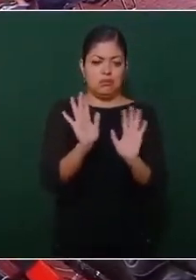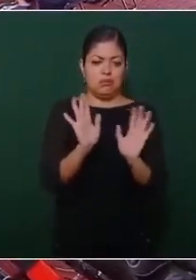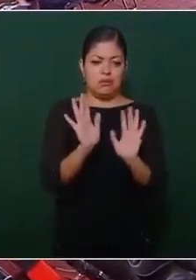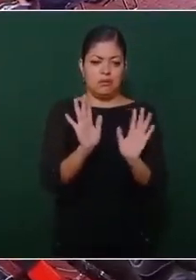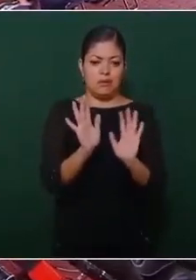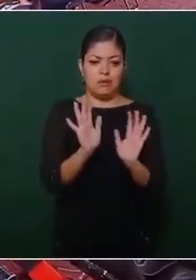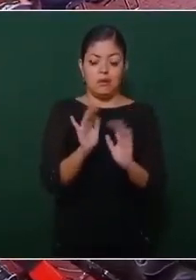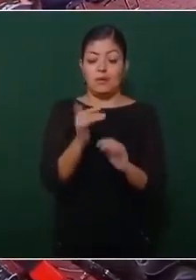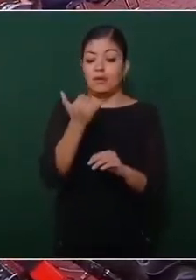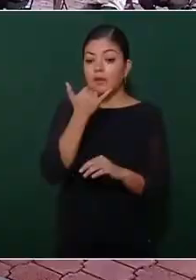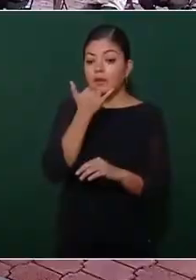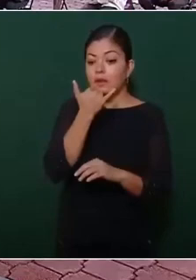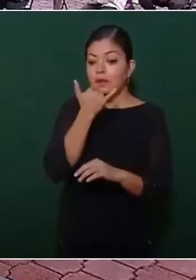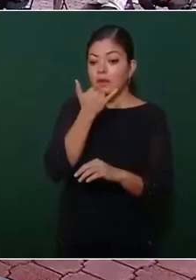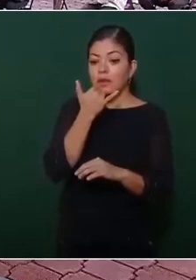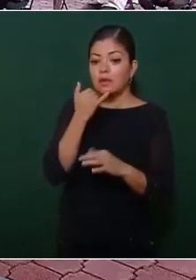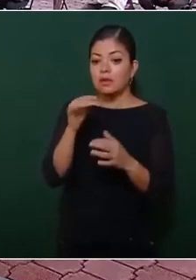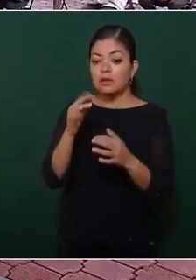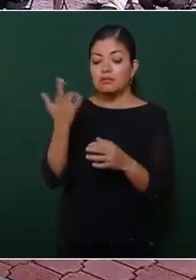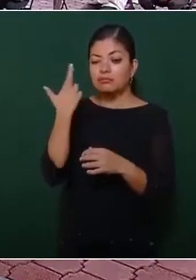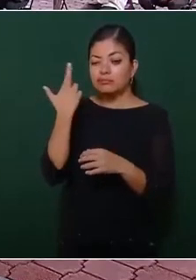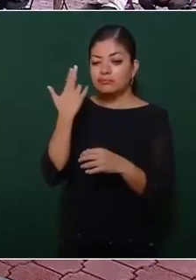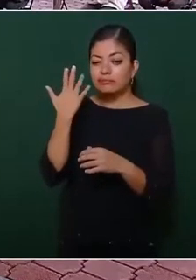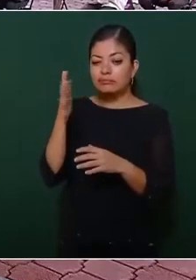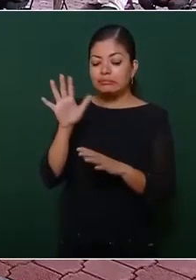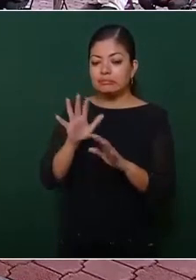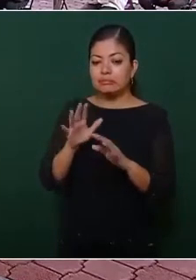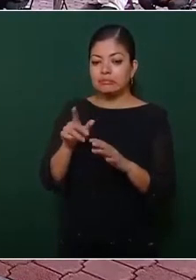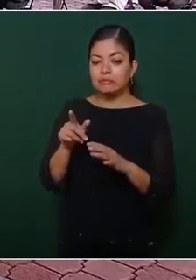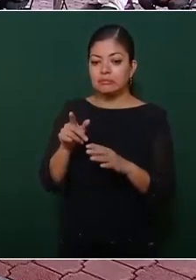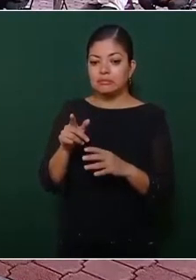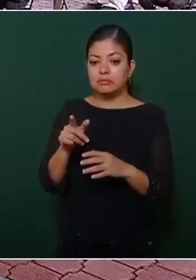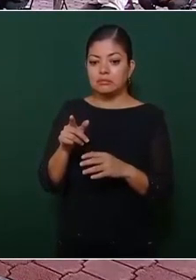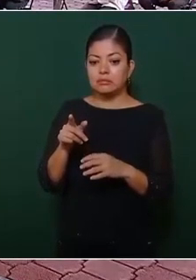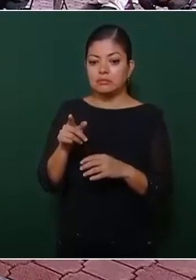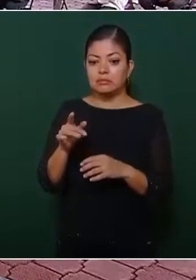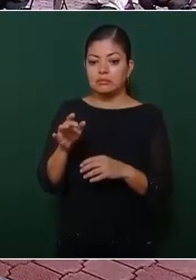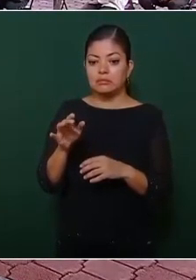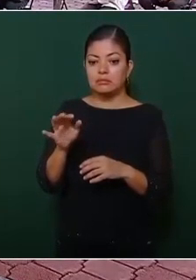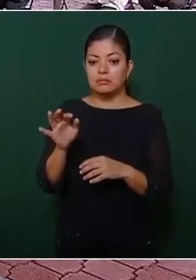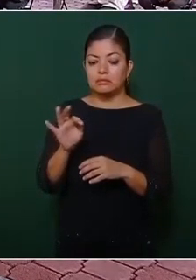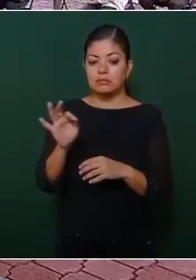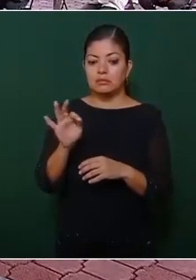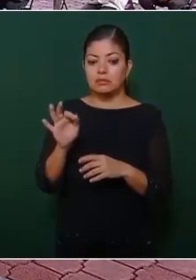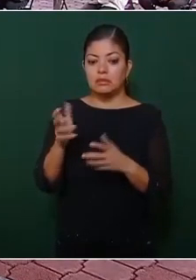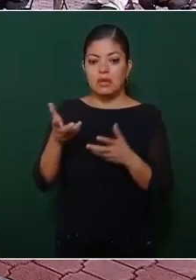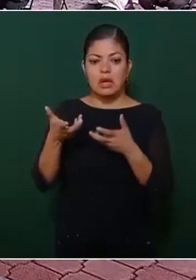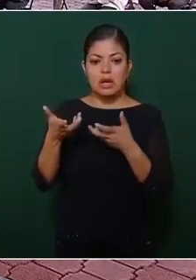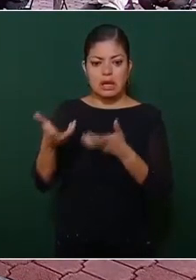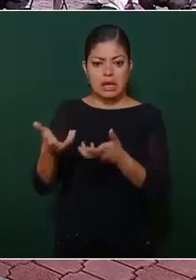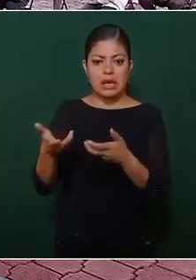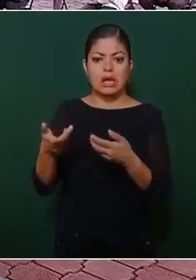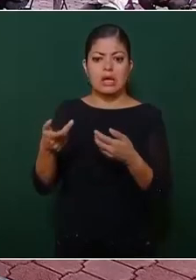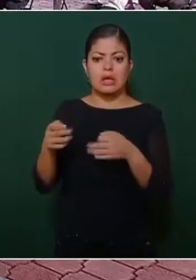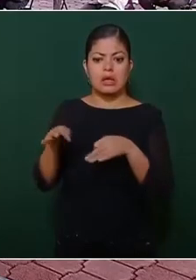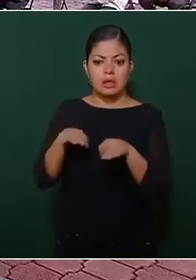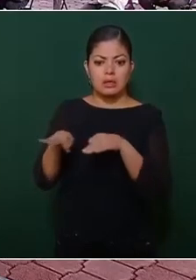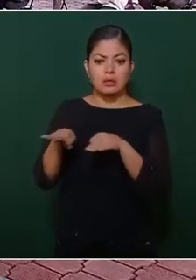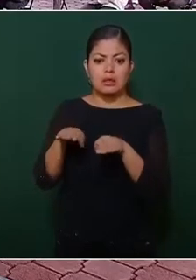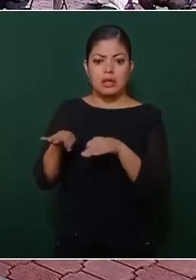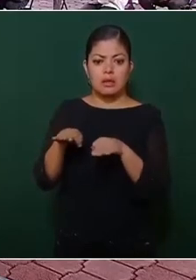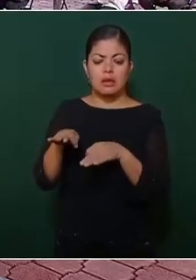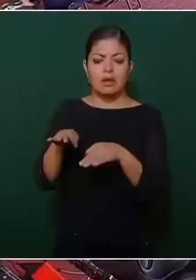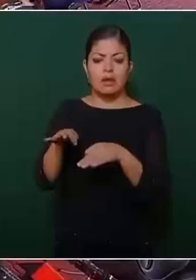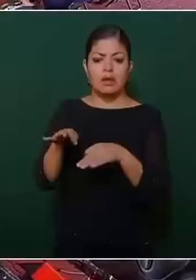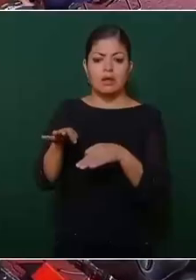Es sentir a la que la persona, a la gente de aquí, la que ya no sale a la calle para ganarse, a